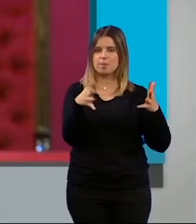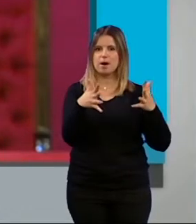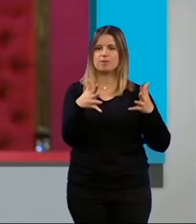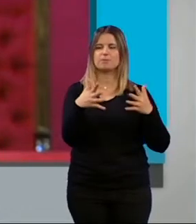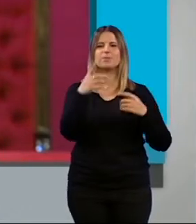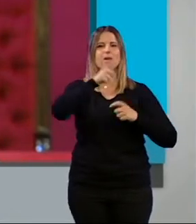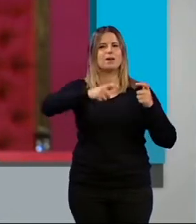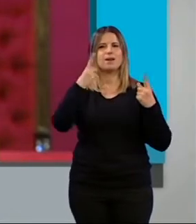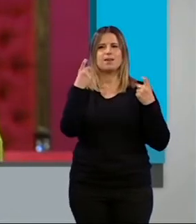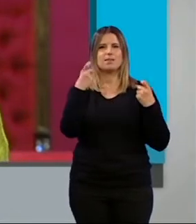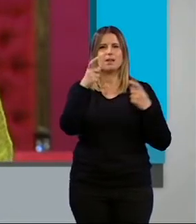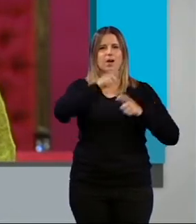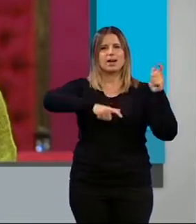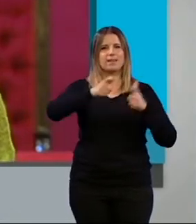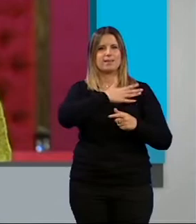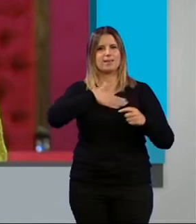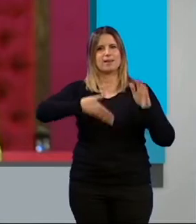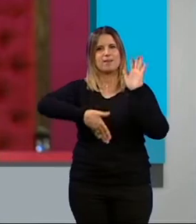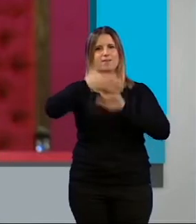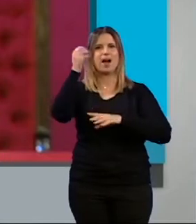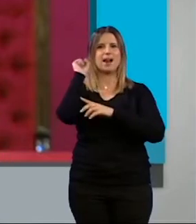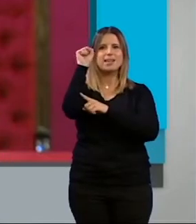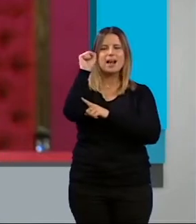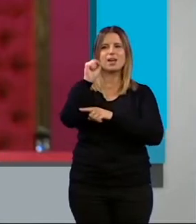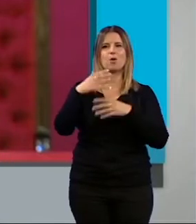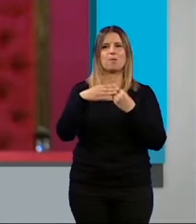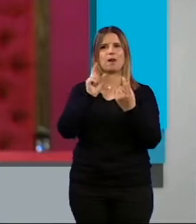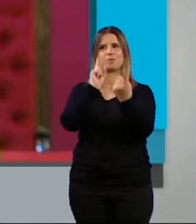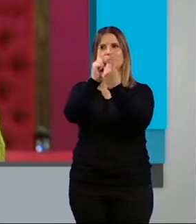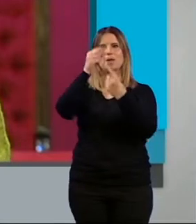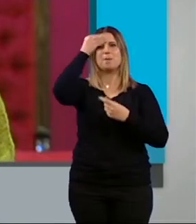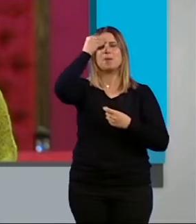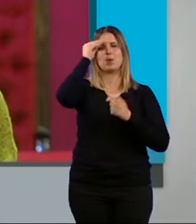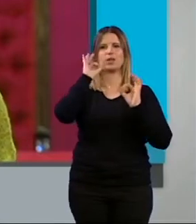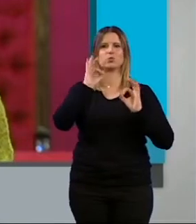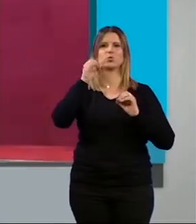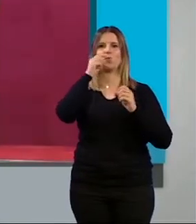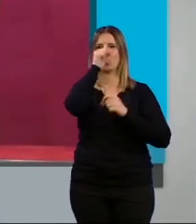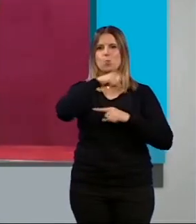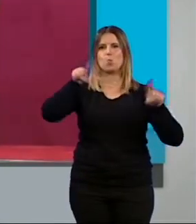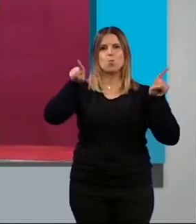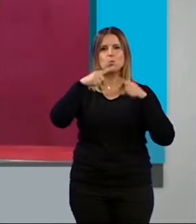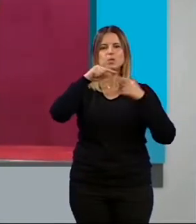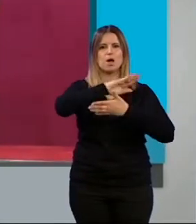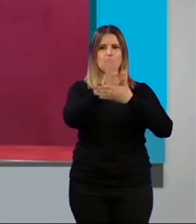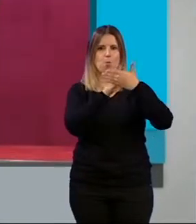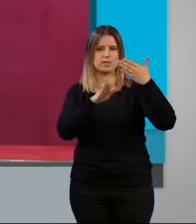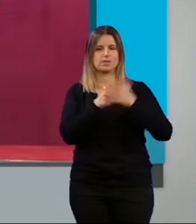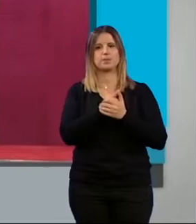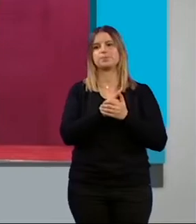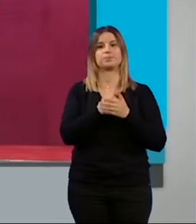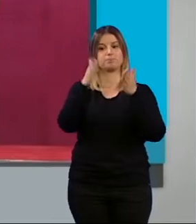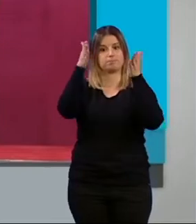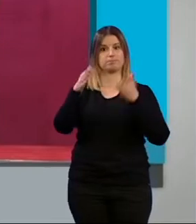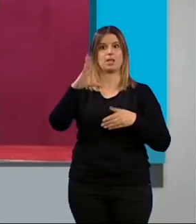en el realejo para encontrarse con lugares de memoria íntima de Carlos Cano se evoque allí su música y su poesía. Carlos es también una figura